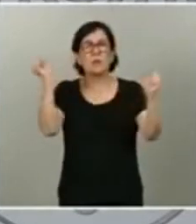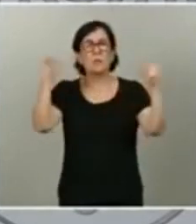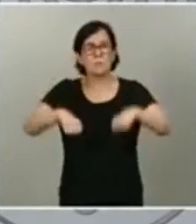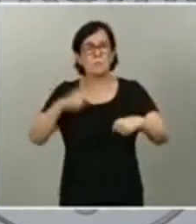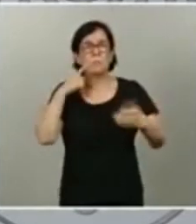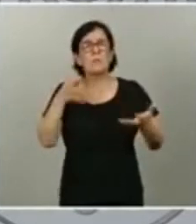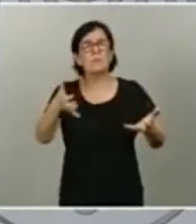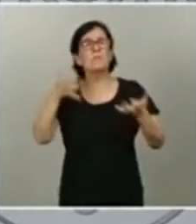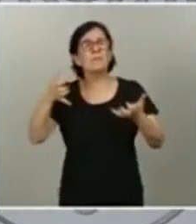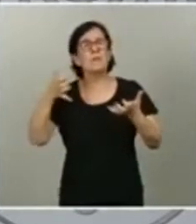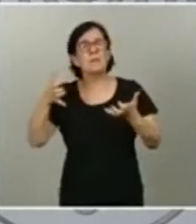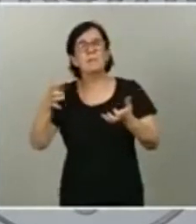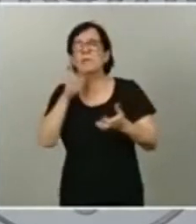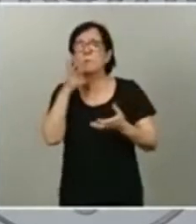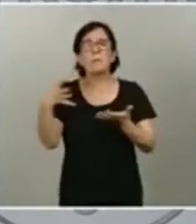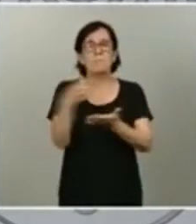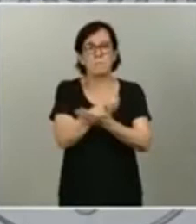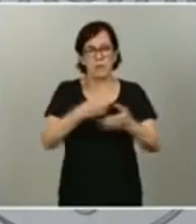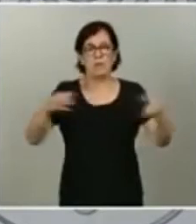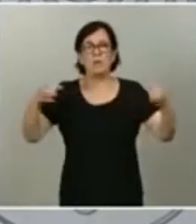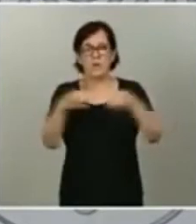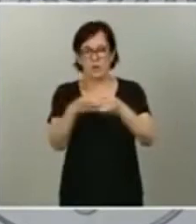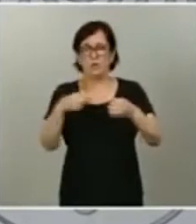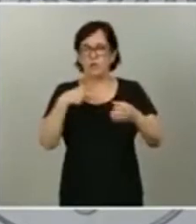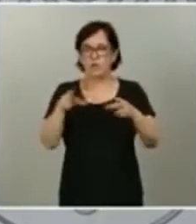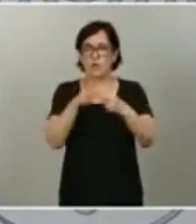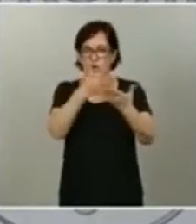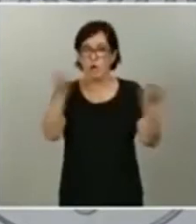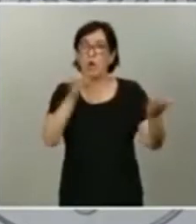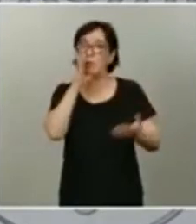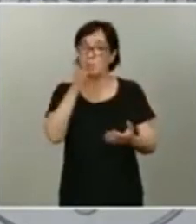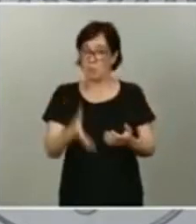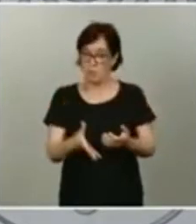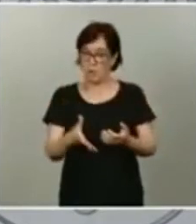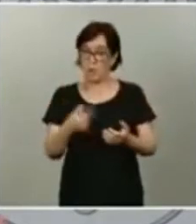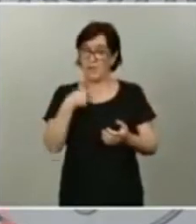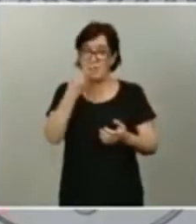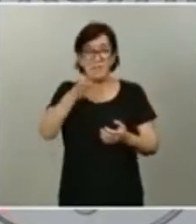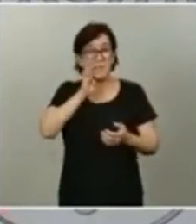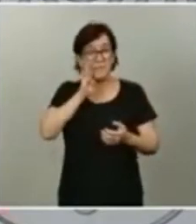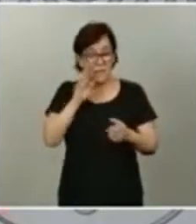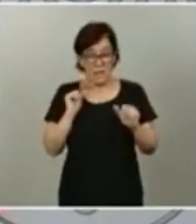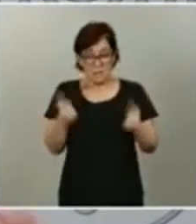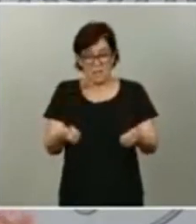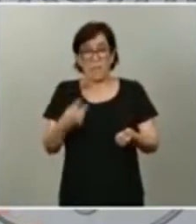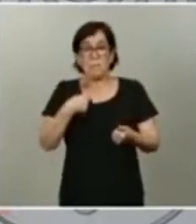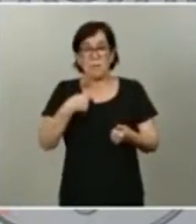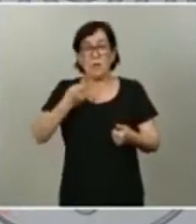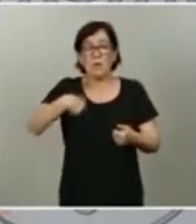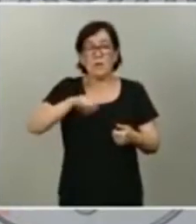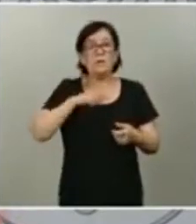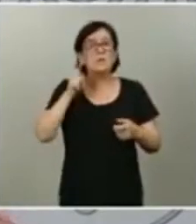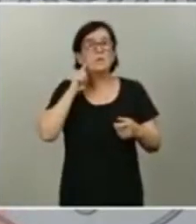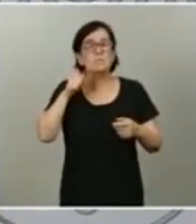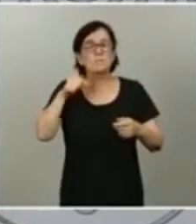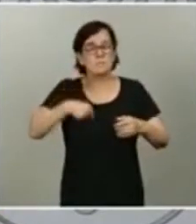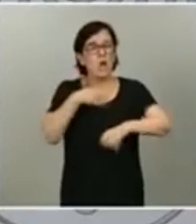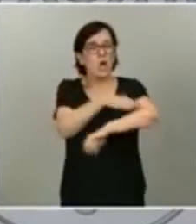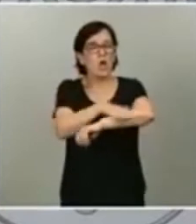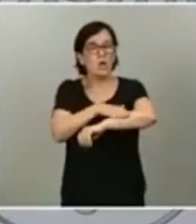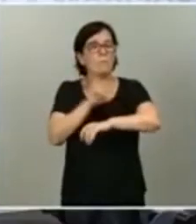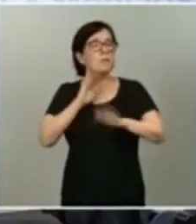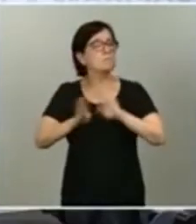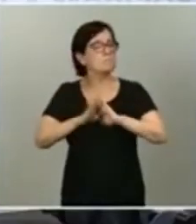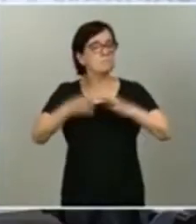beneficioso para el conjunto. Por eso decía al principio de mi intervención que este Ejecutivo se mantiene firme